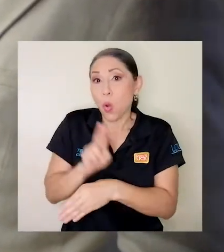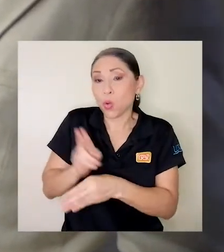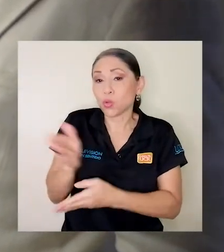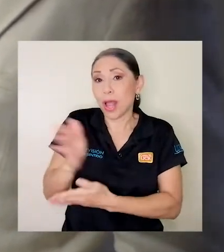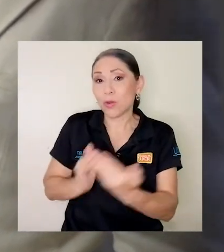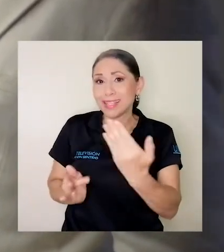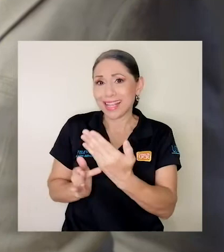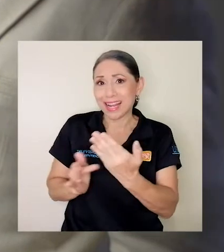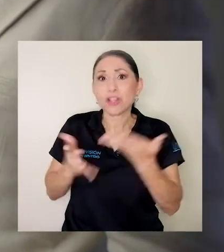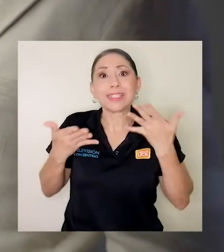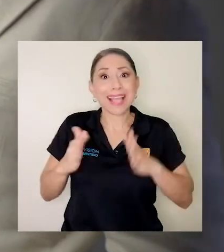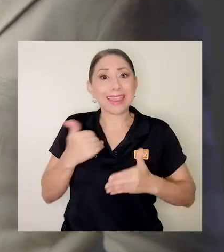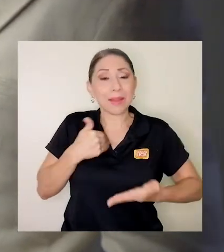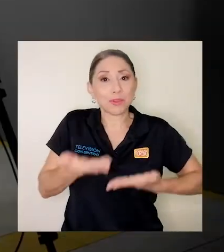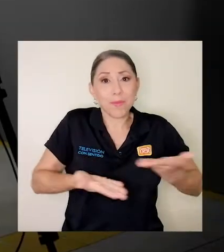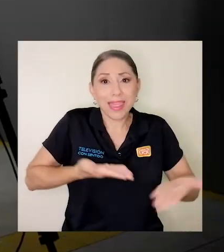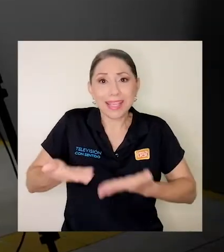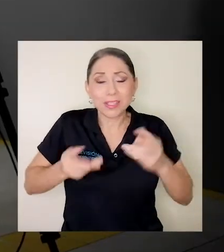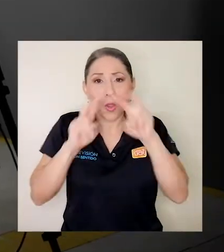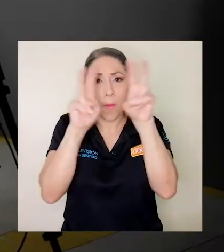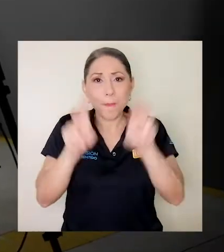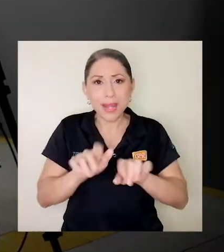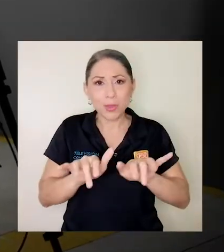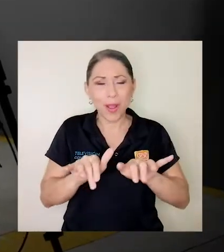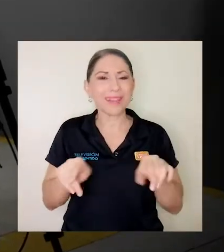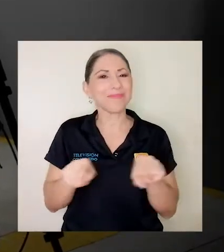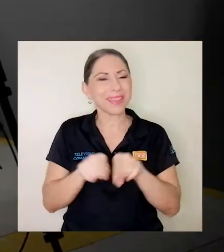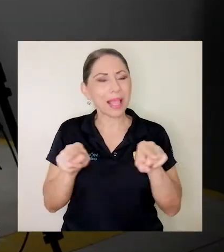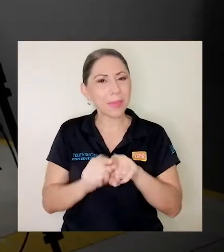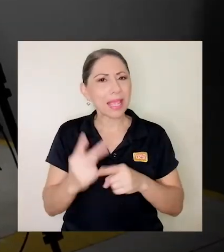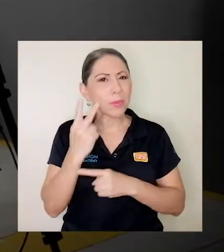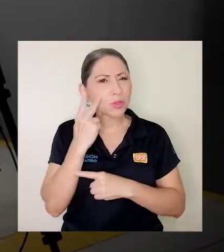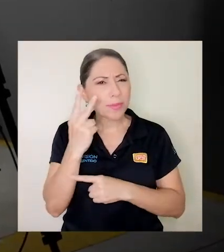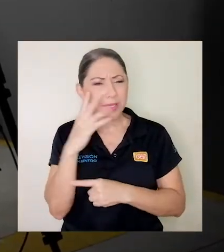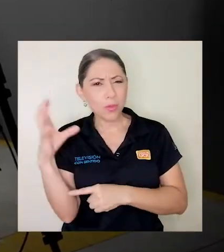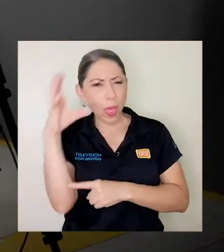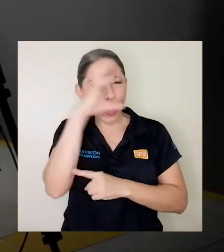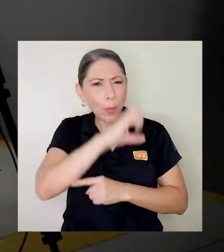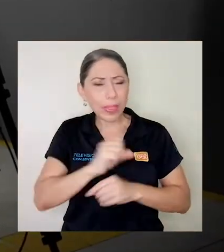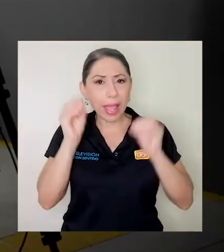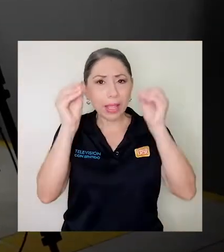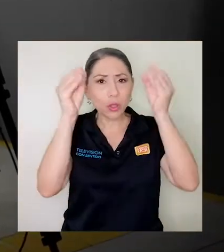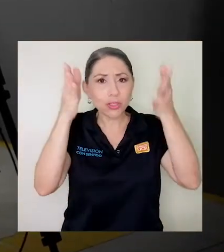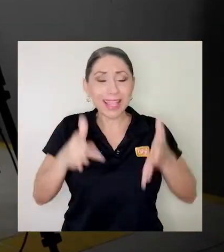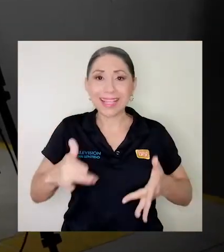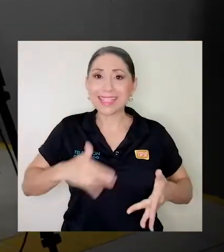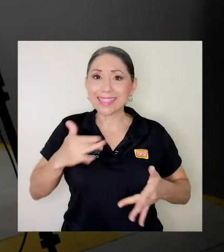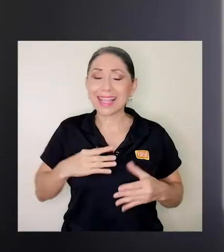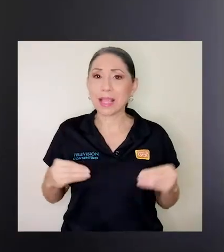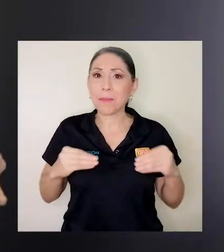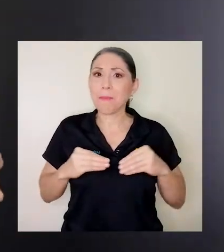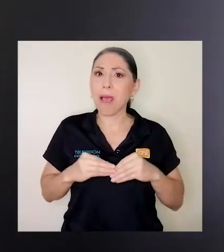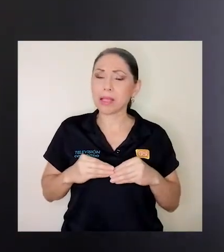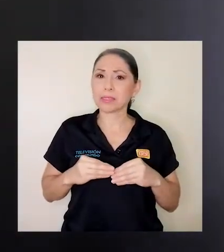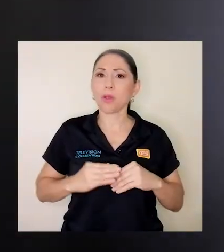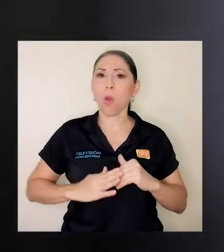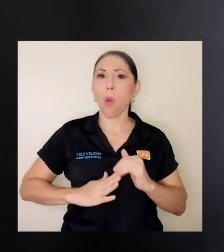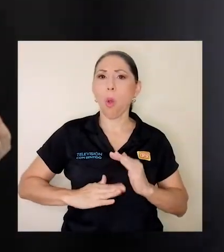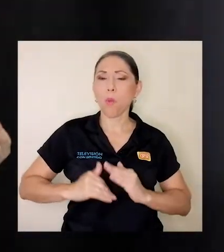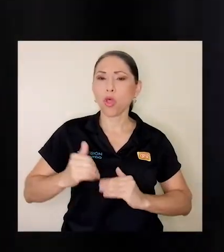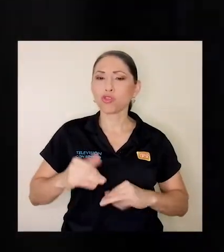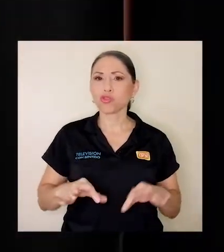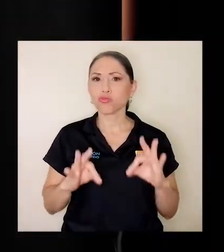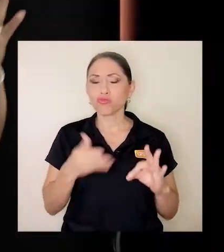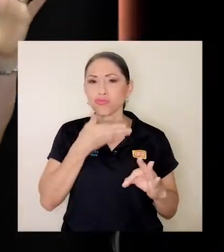contamos con mediación virtual. Hemos también observado cómo los docentes se sienten más cómodos. El desarrollo de